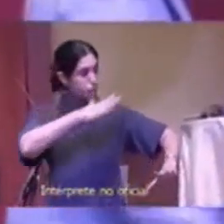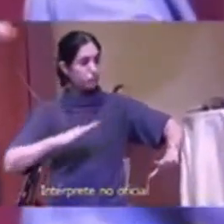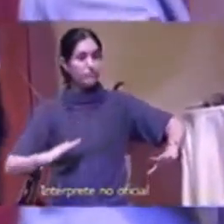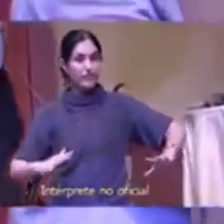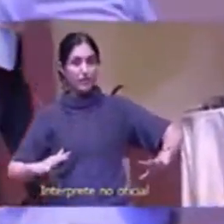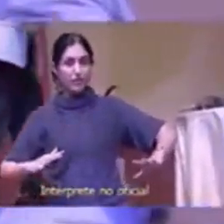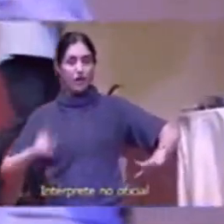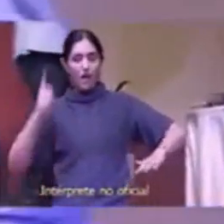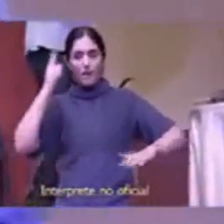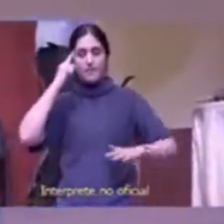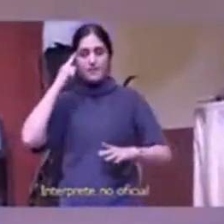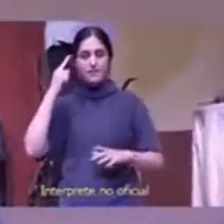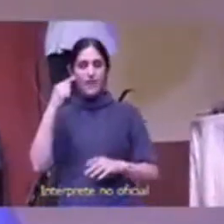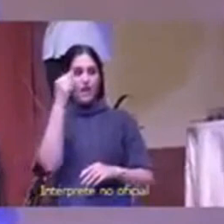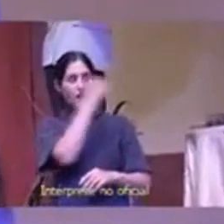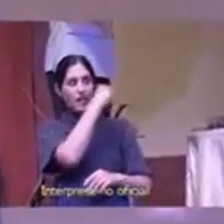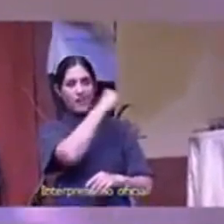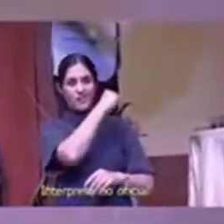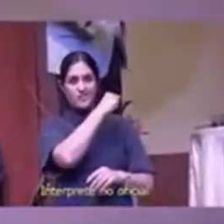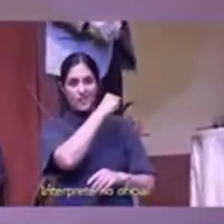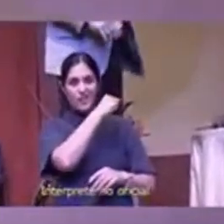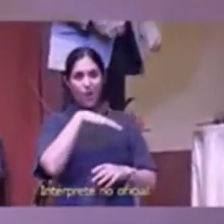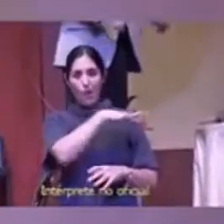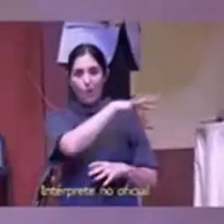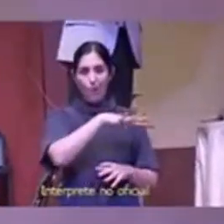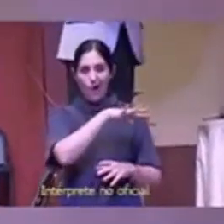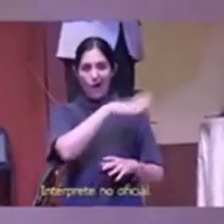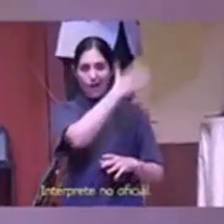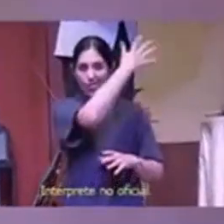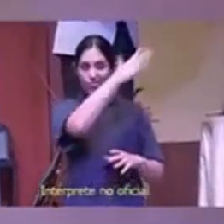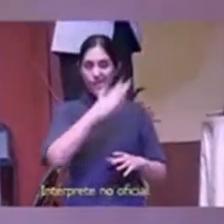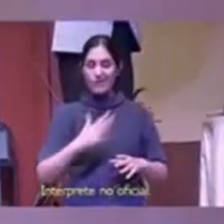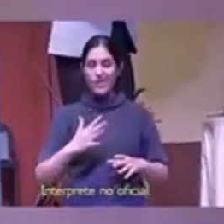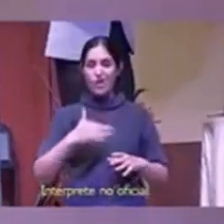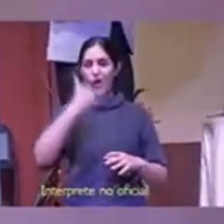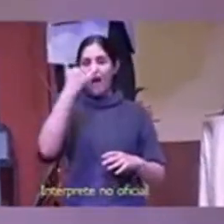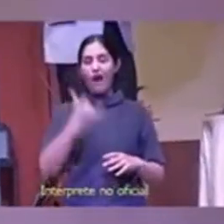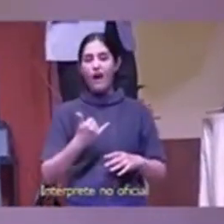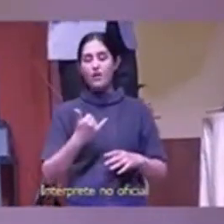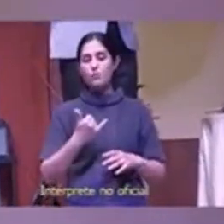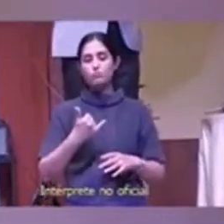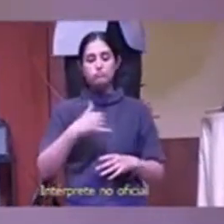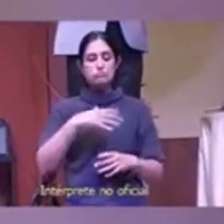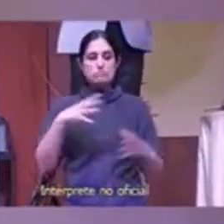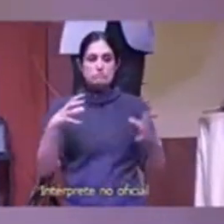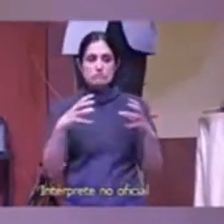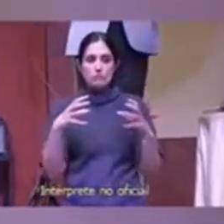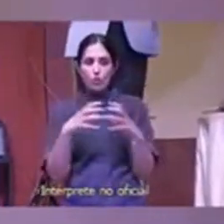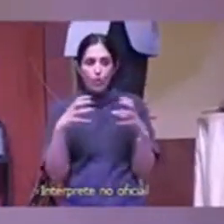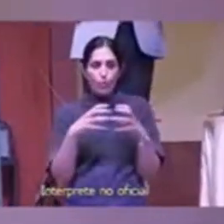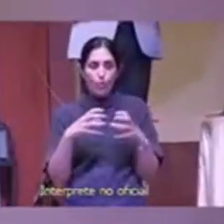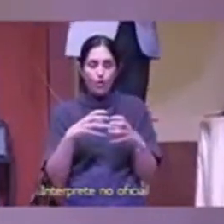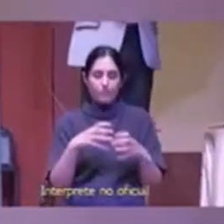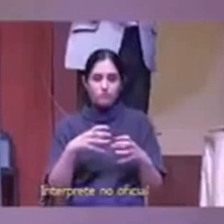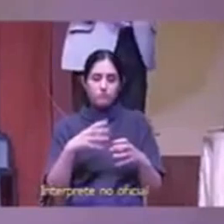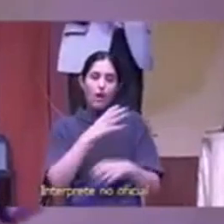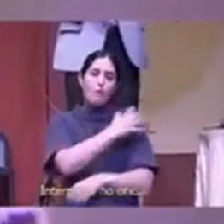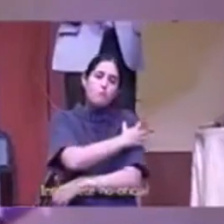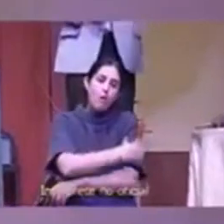imagínense que en esta parte del río acá hay una comunidad pobre